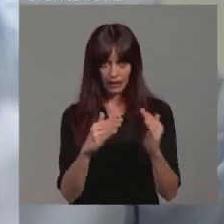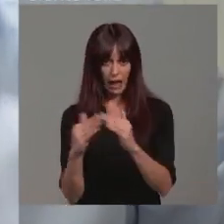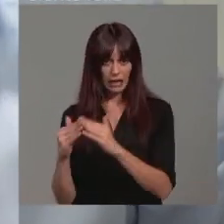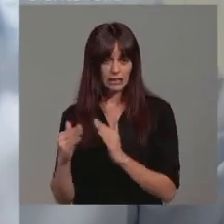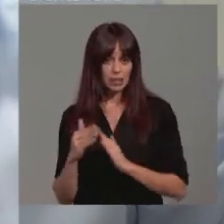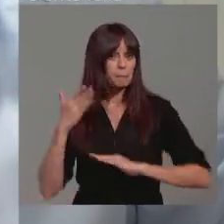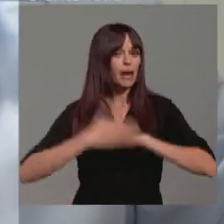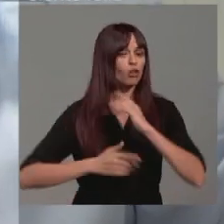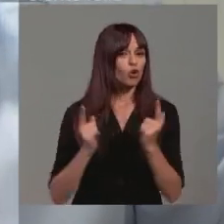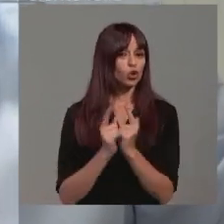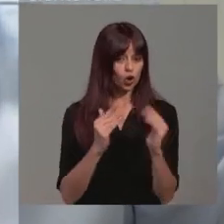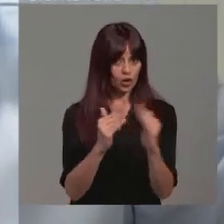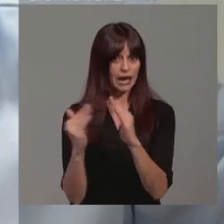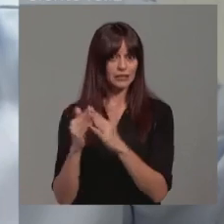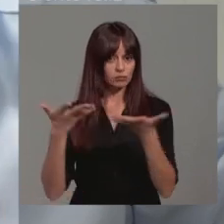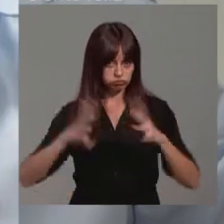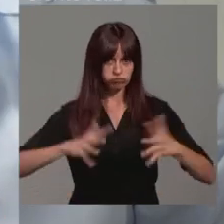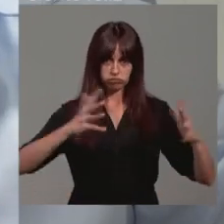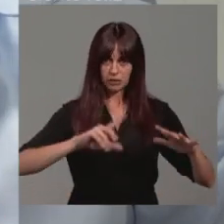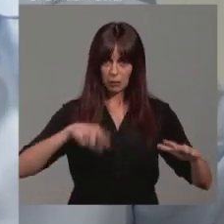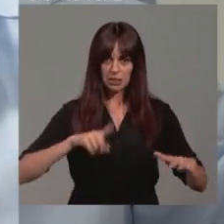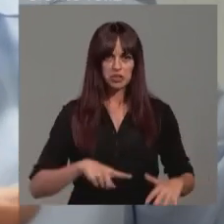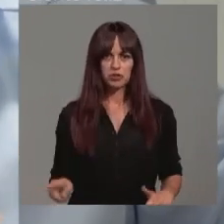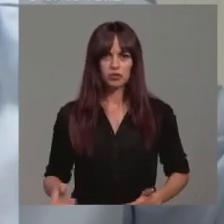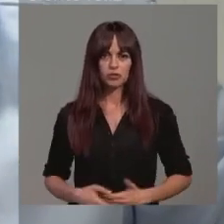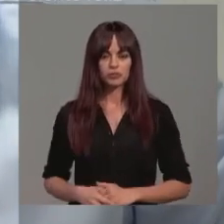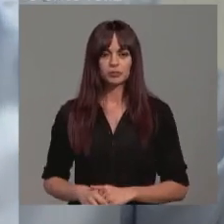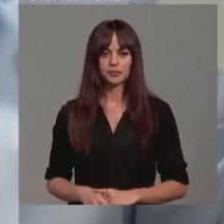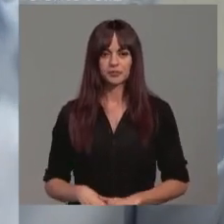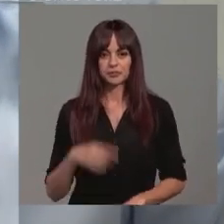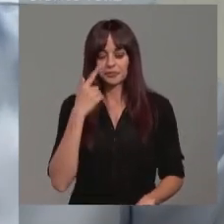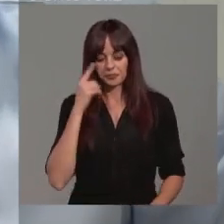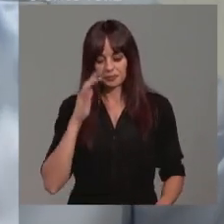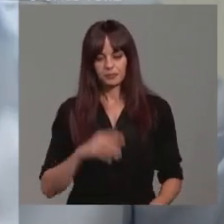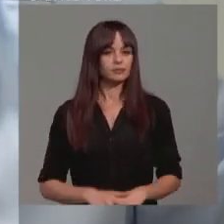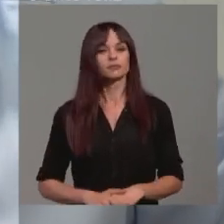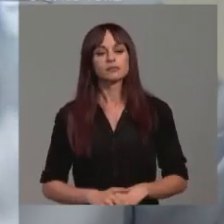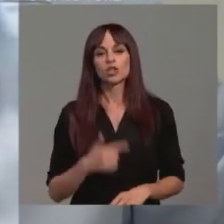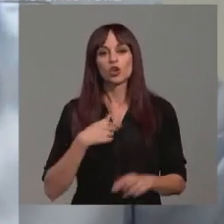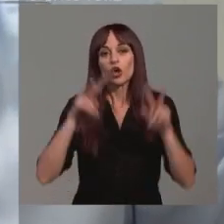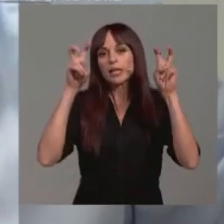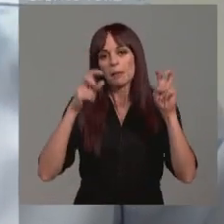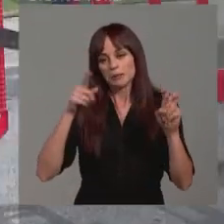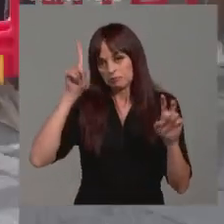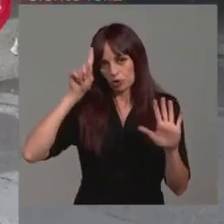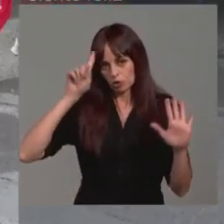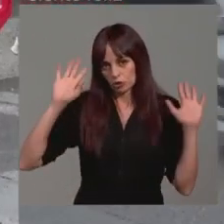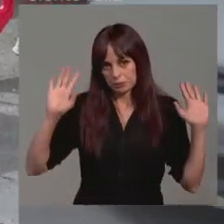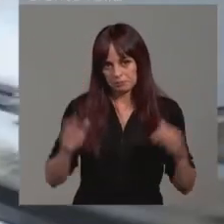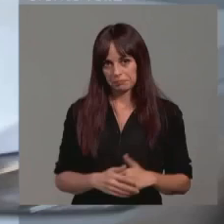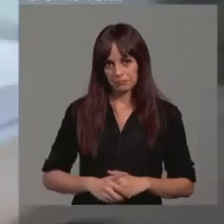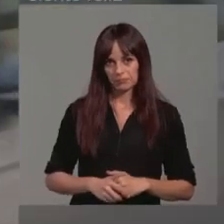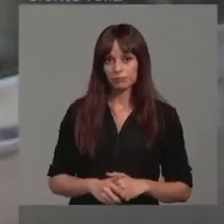el corto plazo todas esas edificaciones? Vamos a ver, yo no llevo esos asuntos en concreto, pero sí que